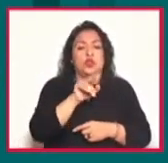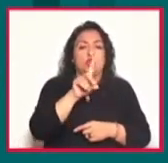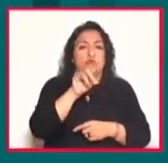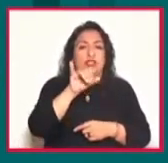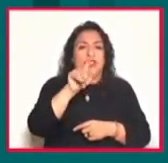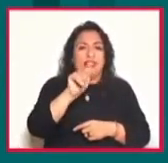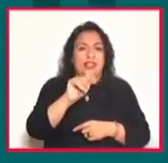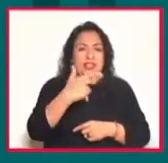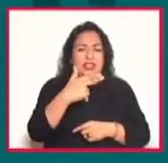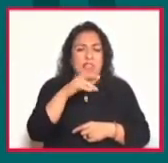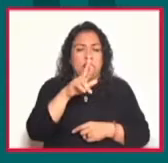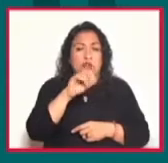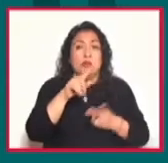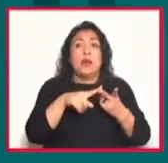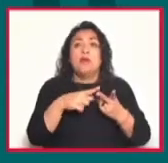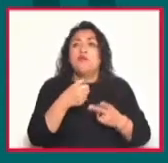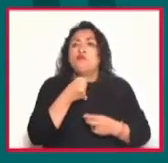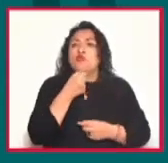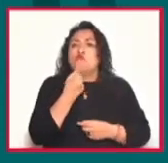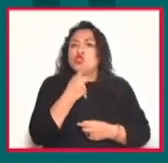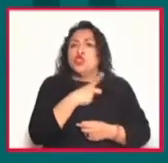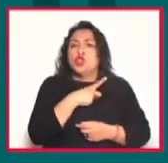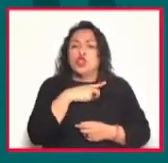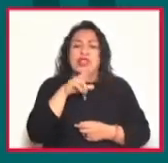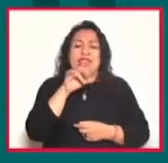un monólogo interpretado por Rita Elmore.